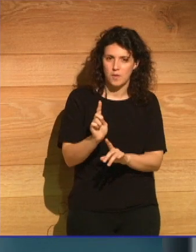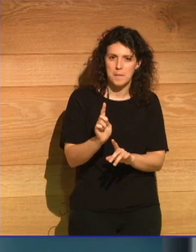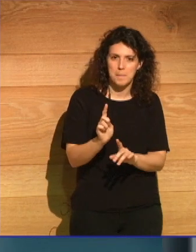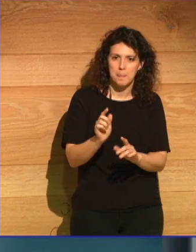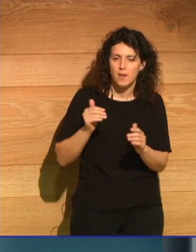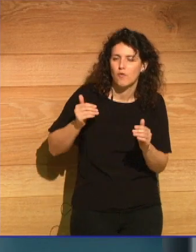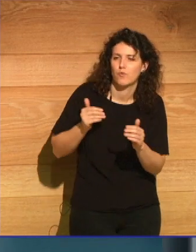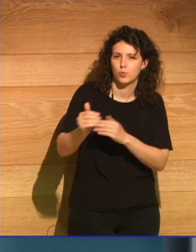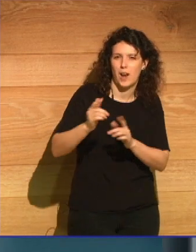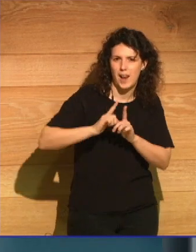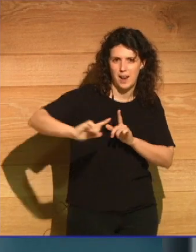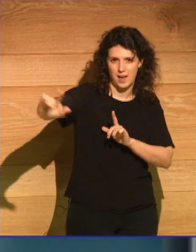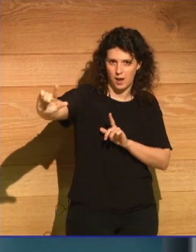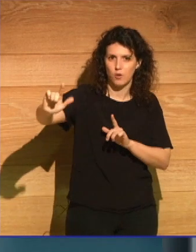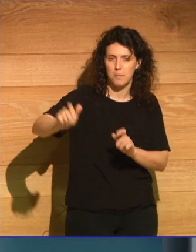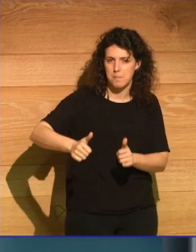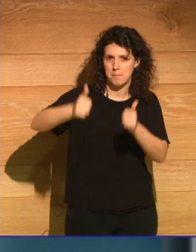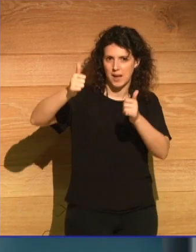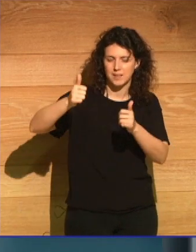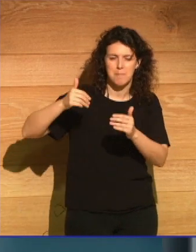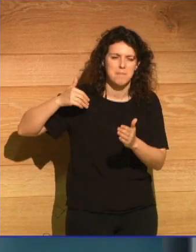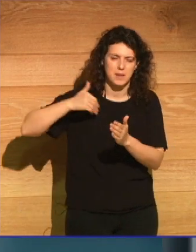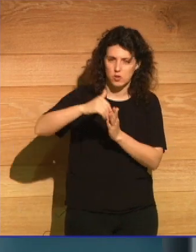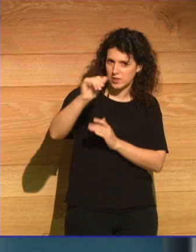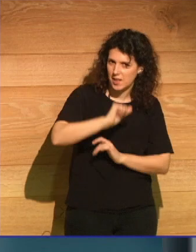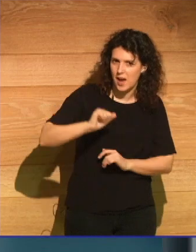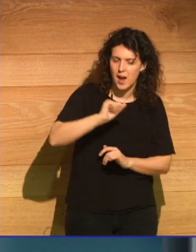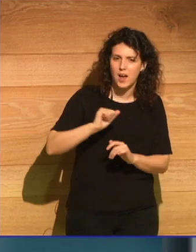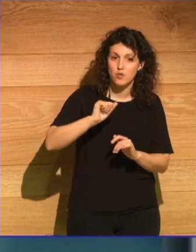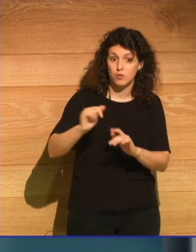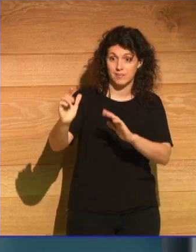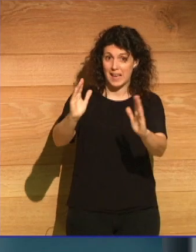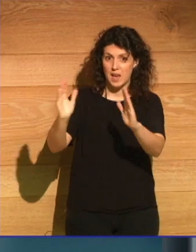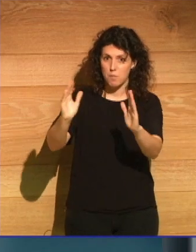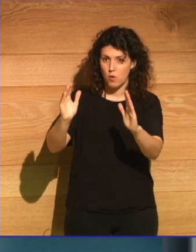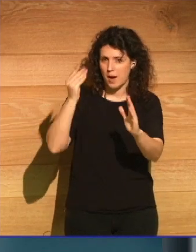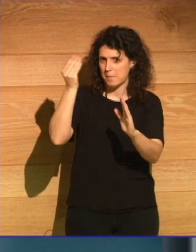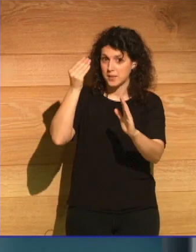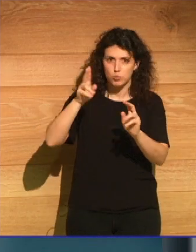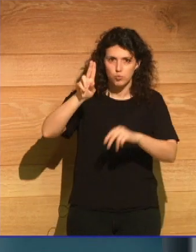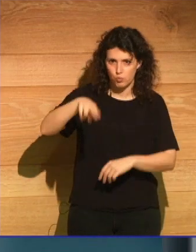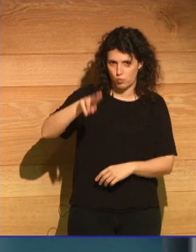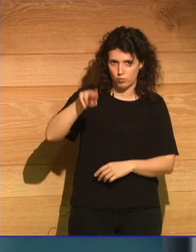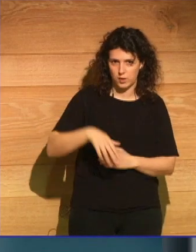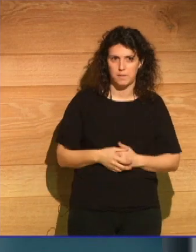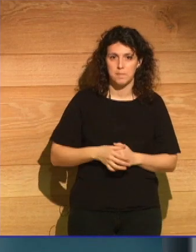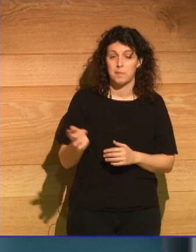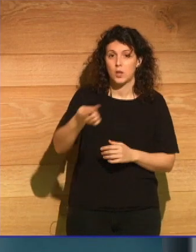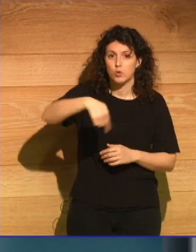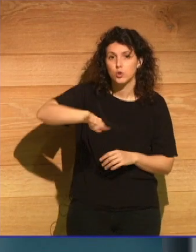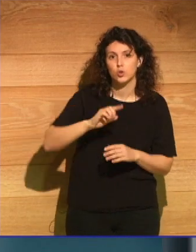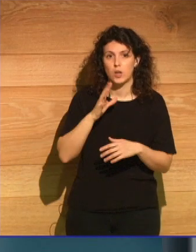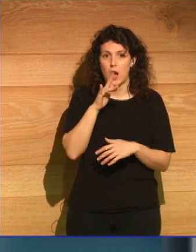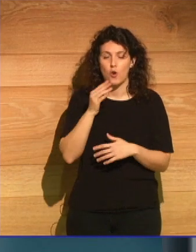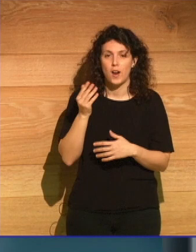más lejano, dentro de milenios. Esa época en la que nunca solemos pensar. Nosotros vamos